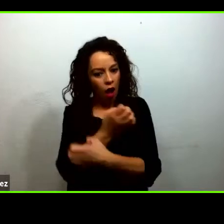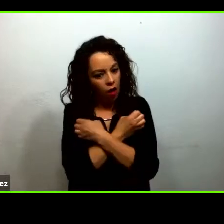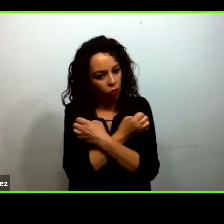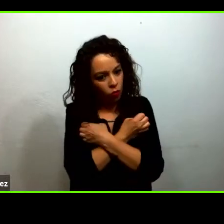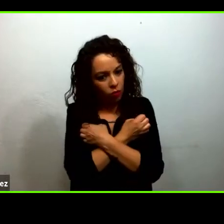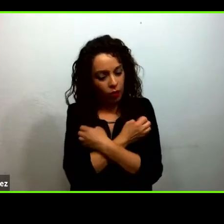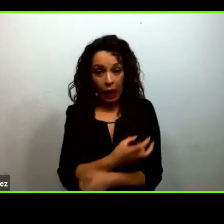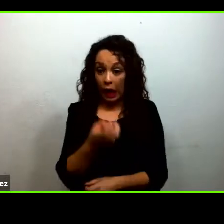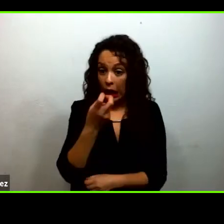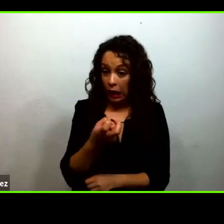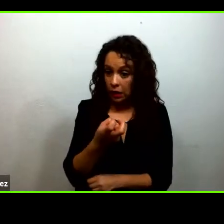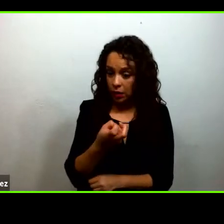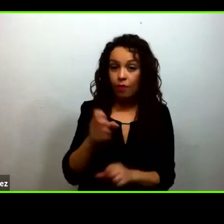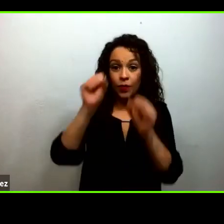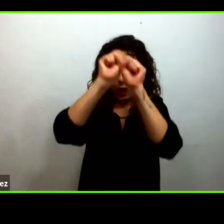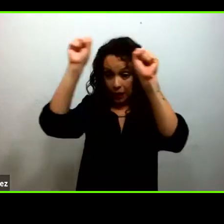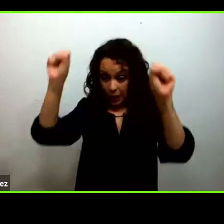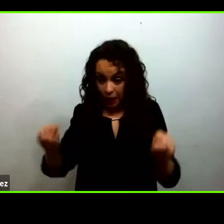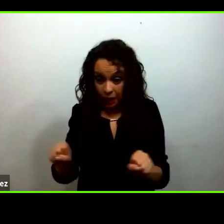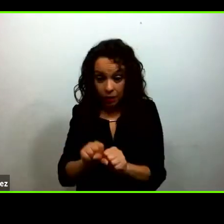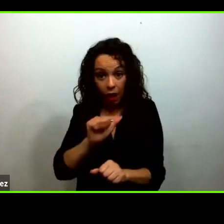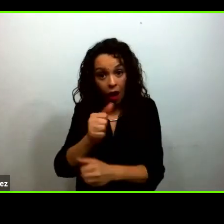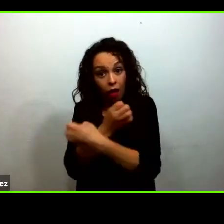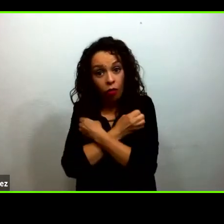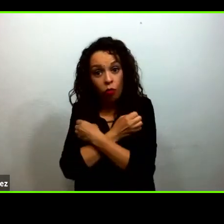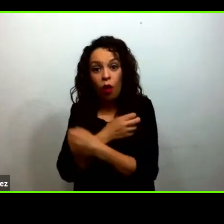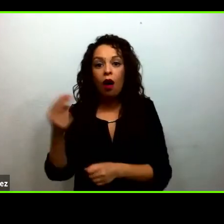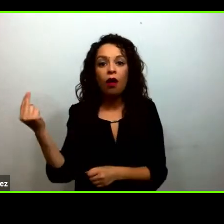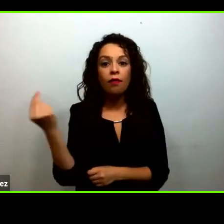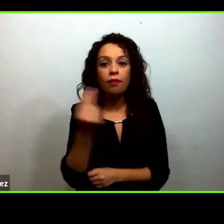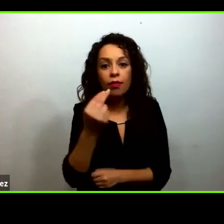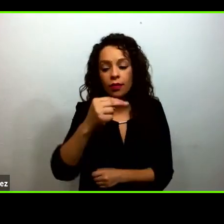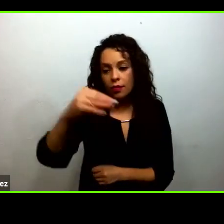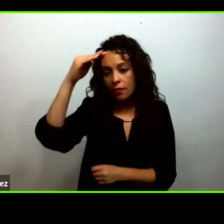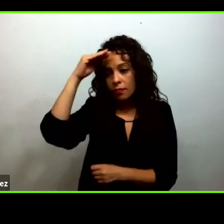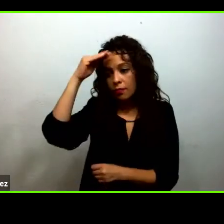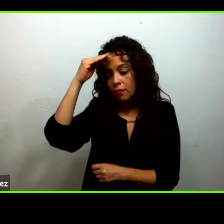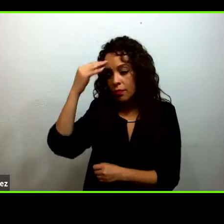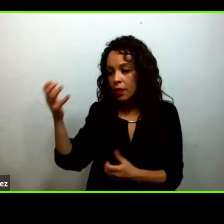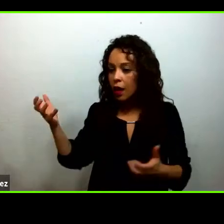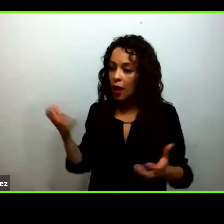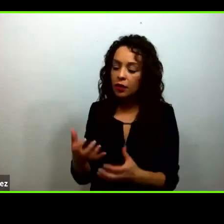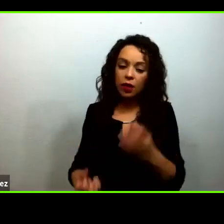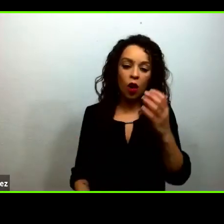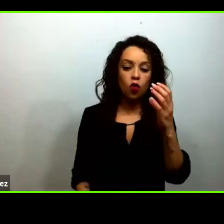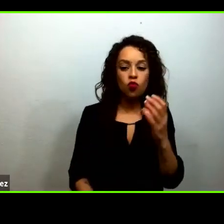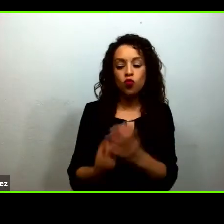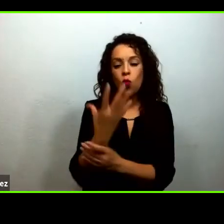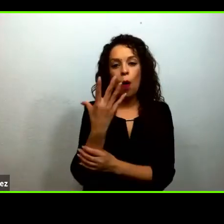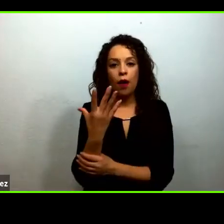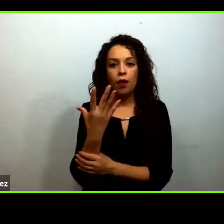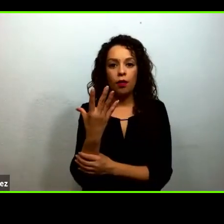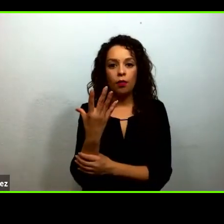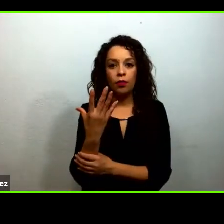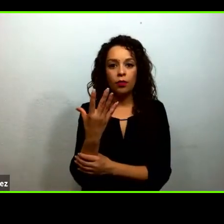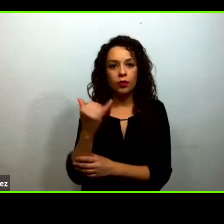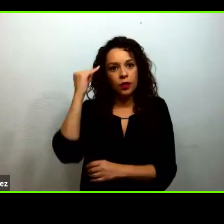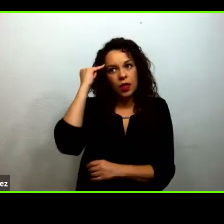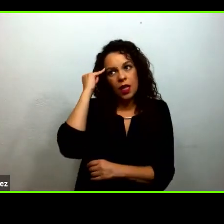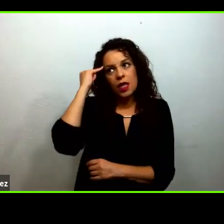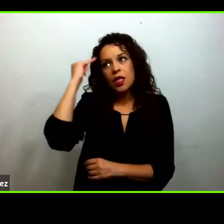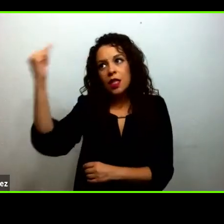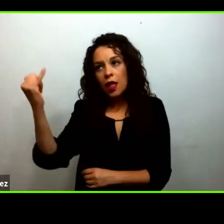necesita crear nuevos consensos. Necesitamos crear nuevas formas innovadoras y de